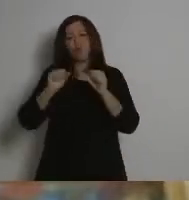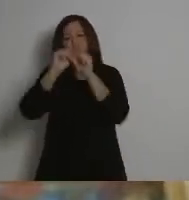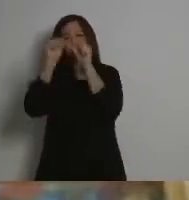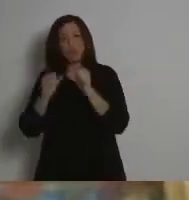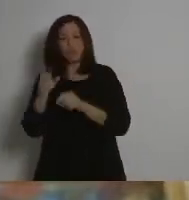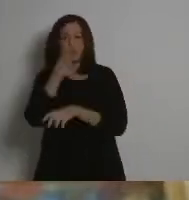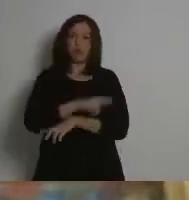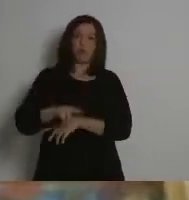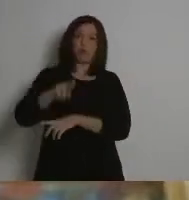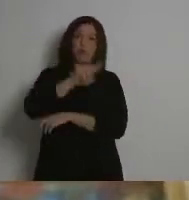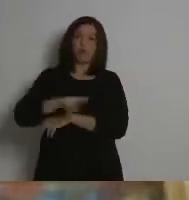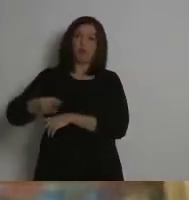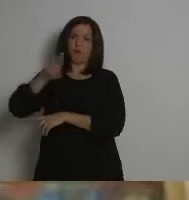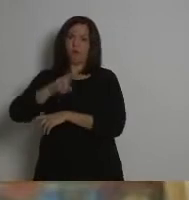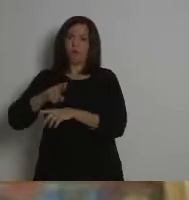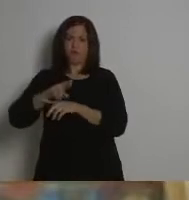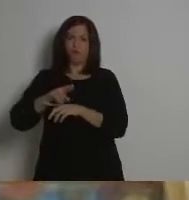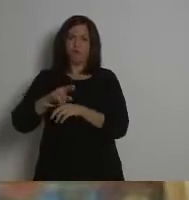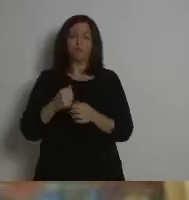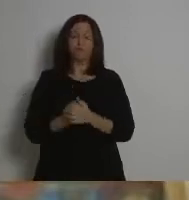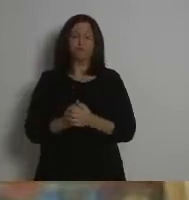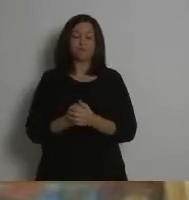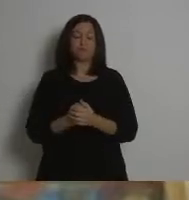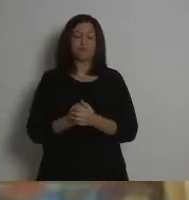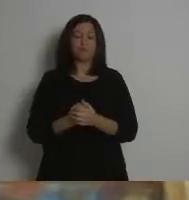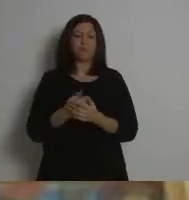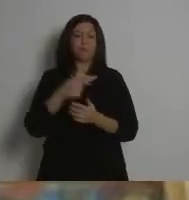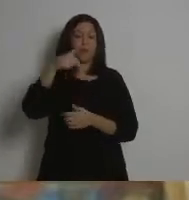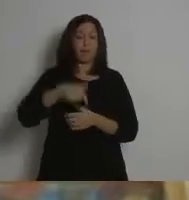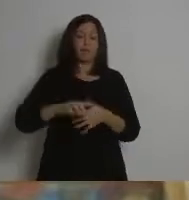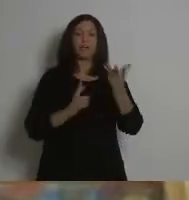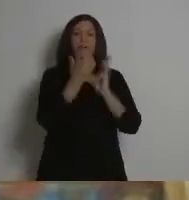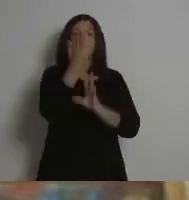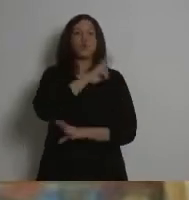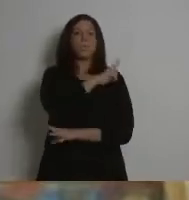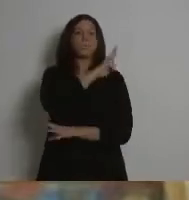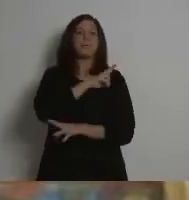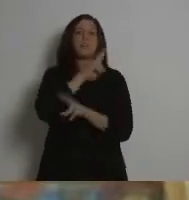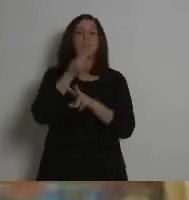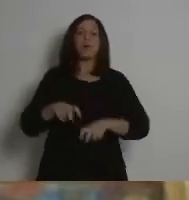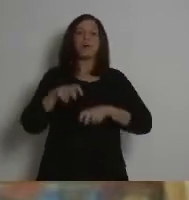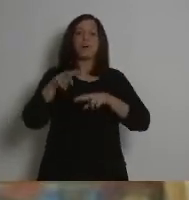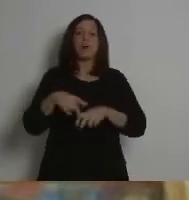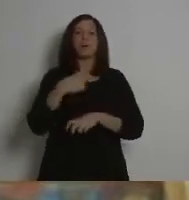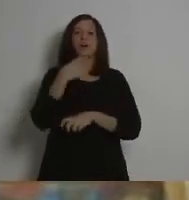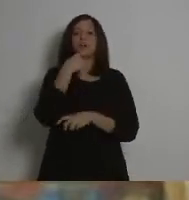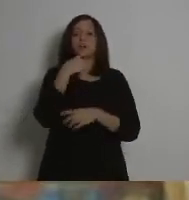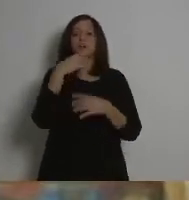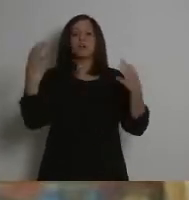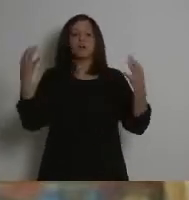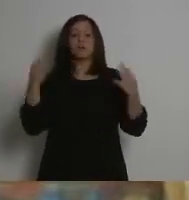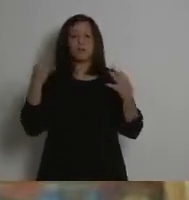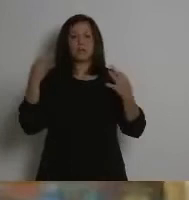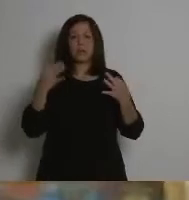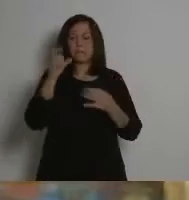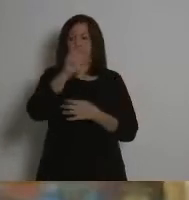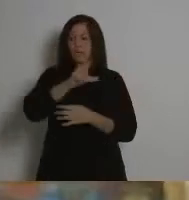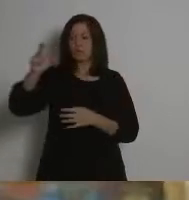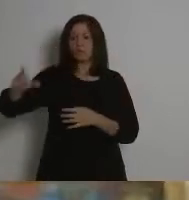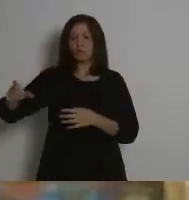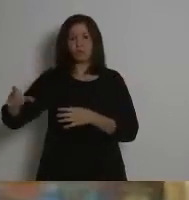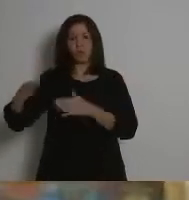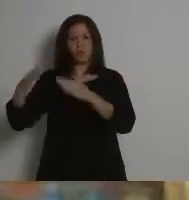Mirad, cuando llegó la revolución verde agraria, se les dijo a los campesinos, a las campesinas,